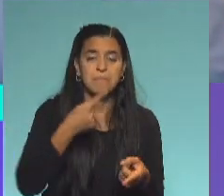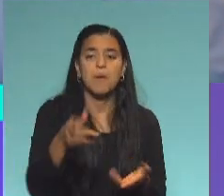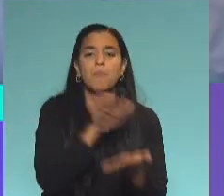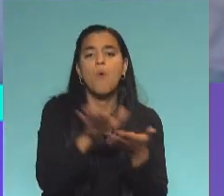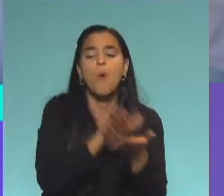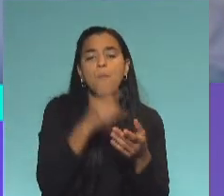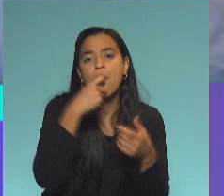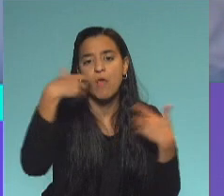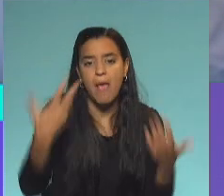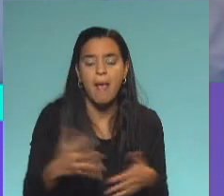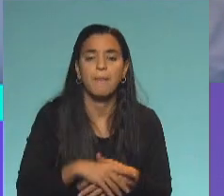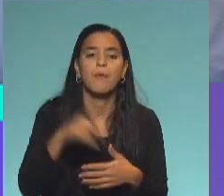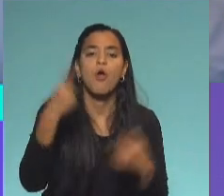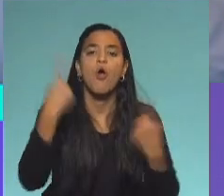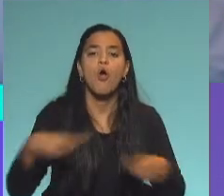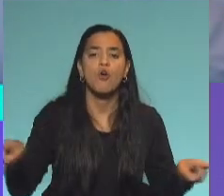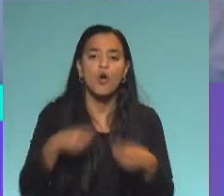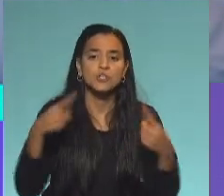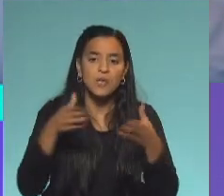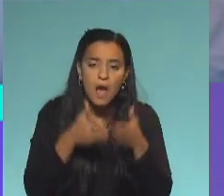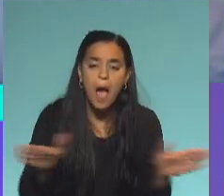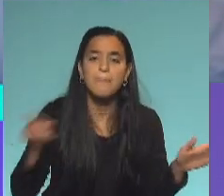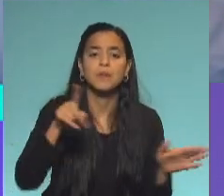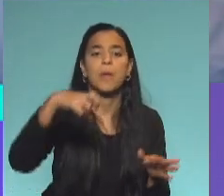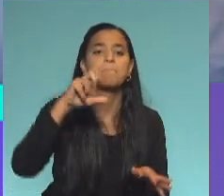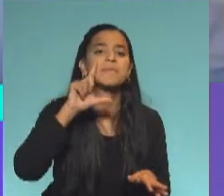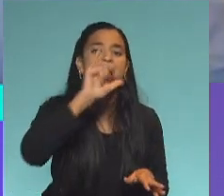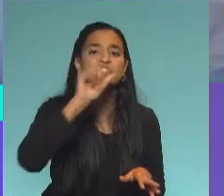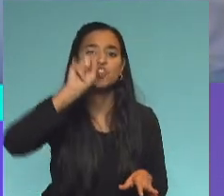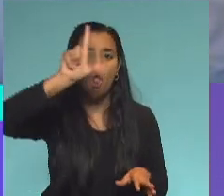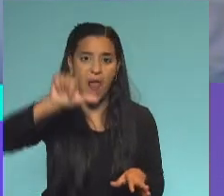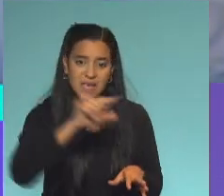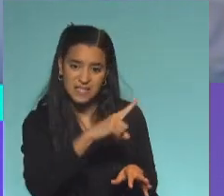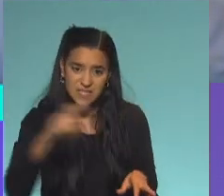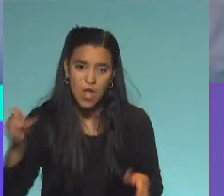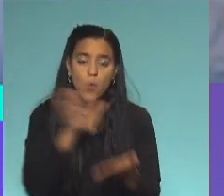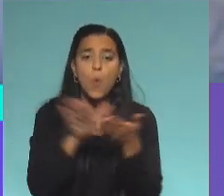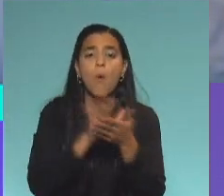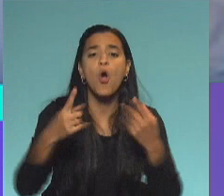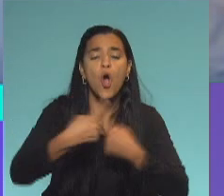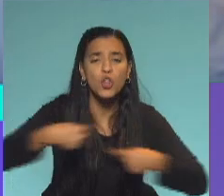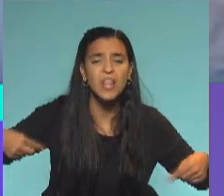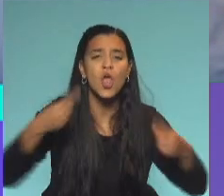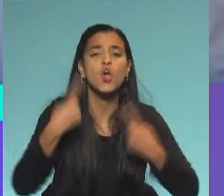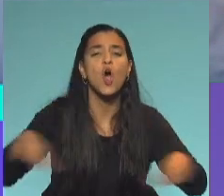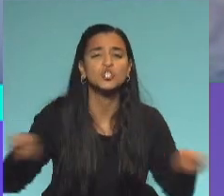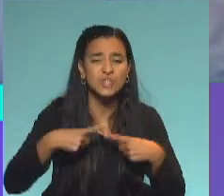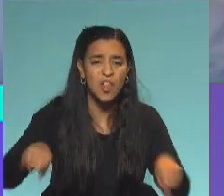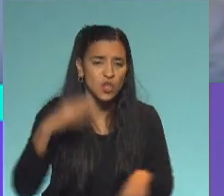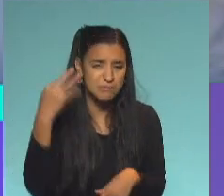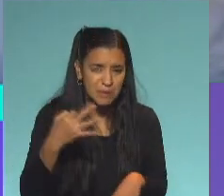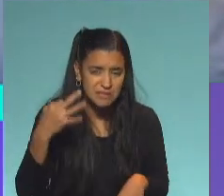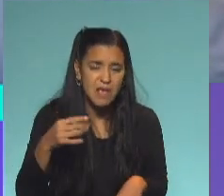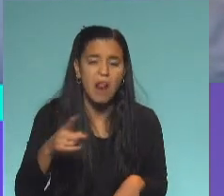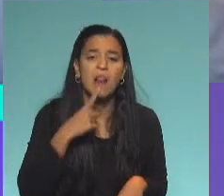como, por ejemplo, lo que fue el concierto de apertura del ciclo Piazola 100. Nuevos contenidos que incluyen un concierto muy especial